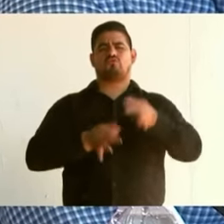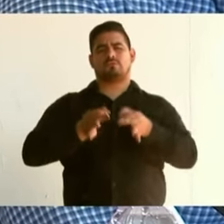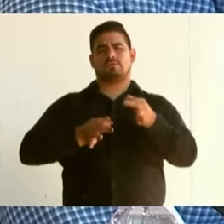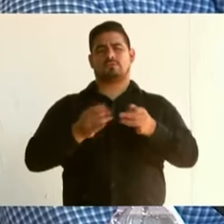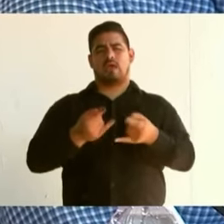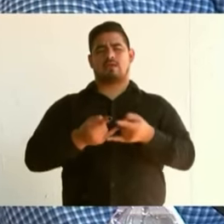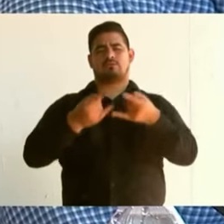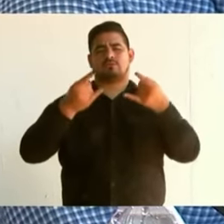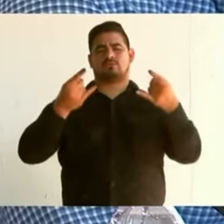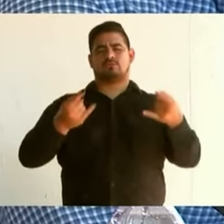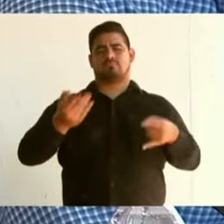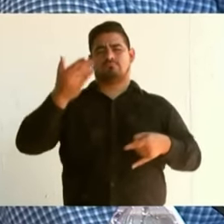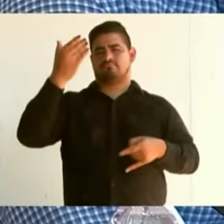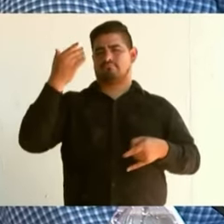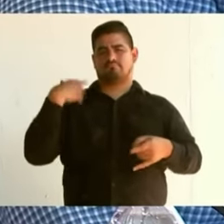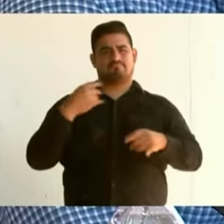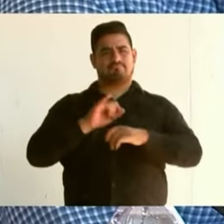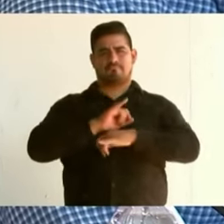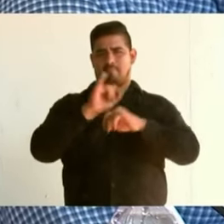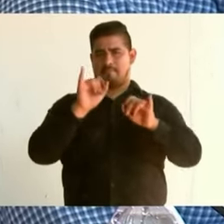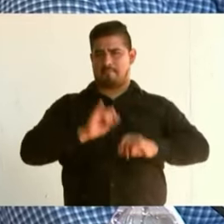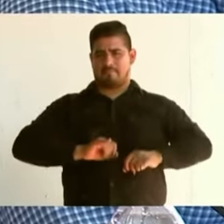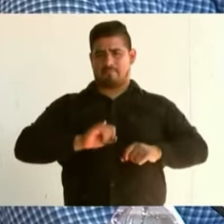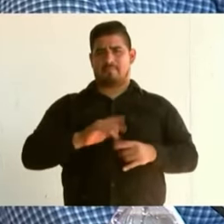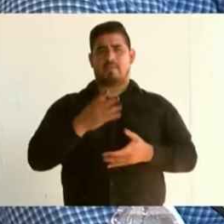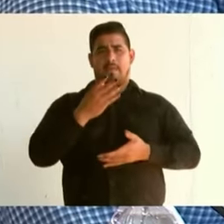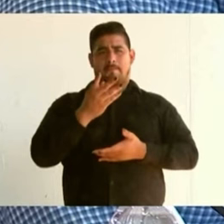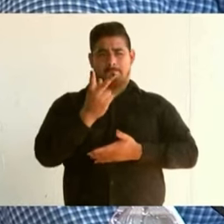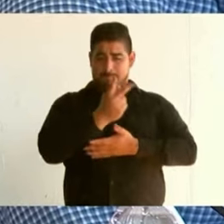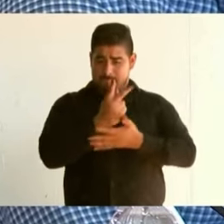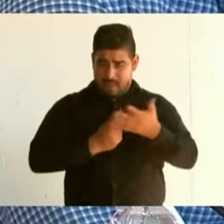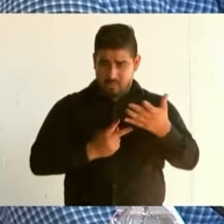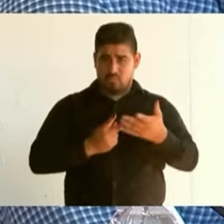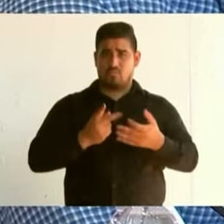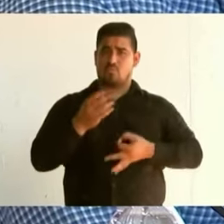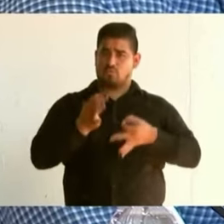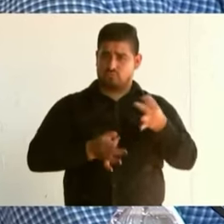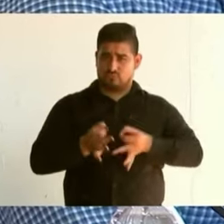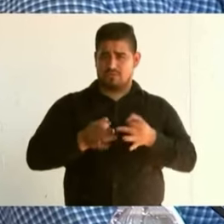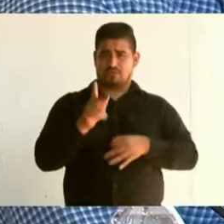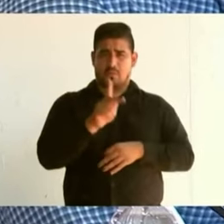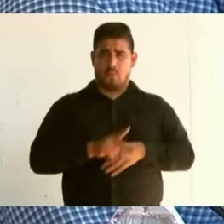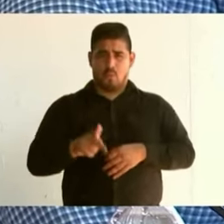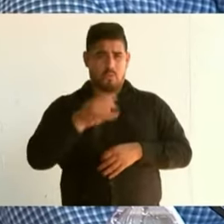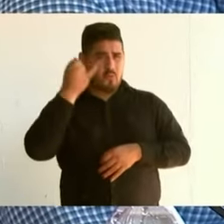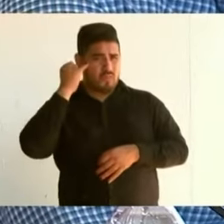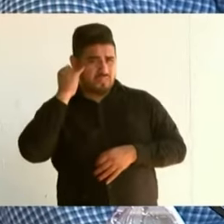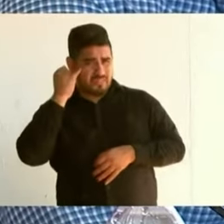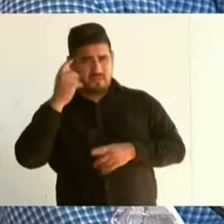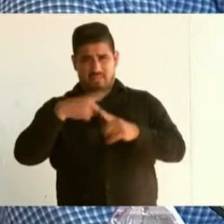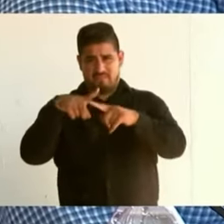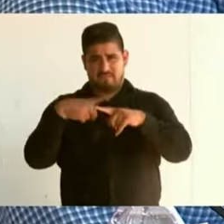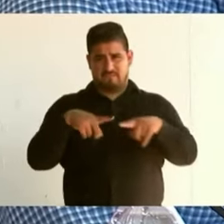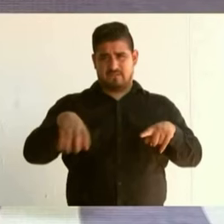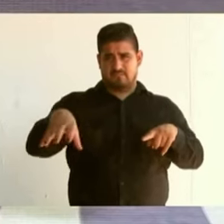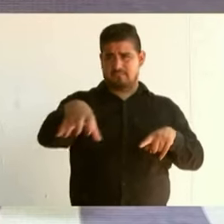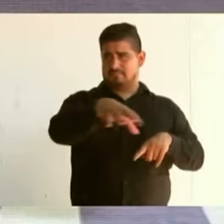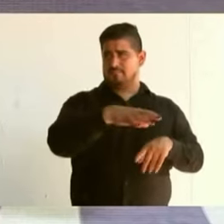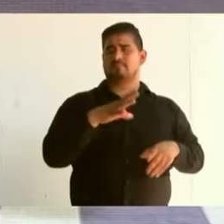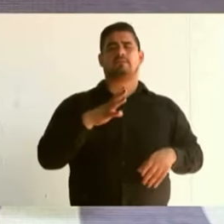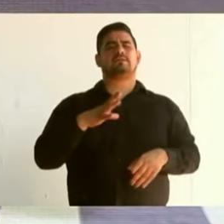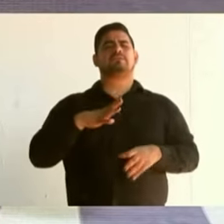Los planes de justicia para los pueblos originarios son un resarcimiento histórico.